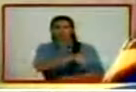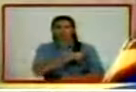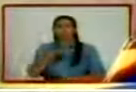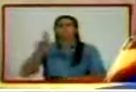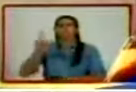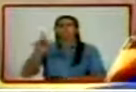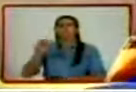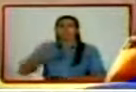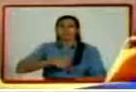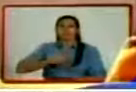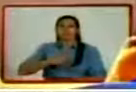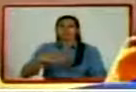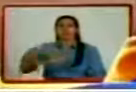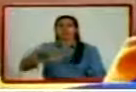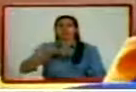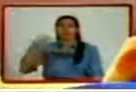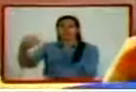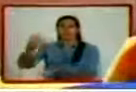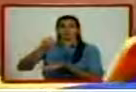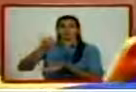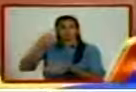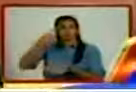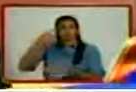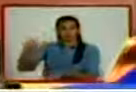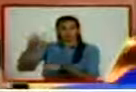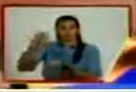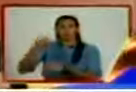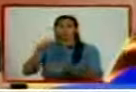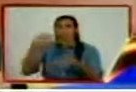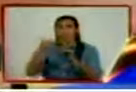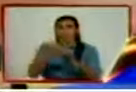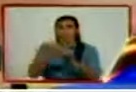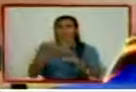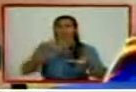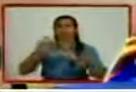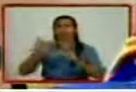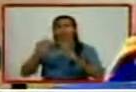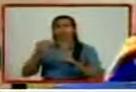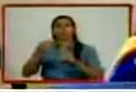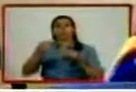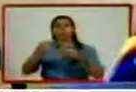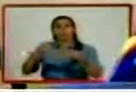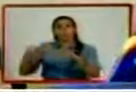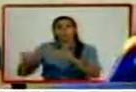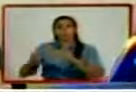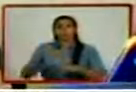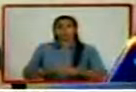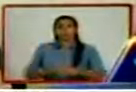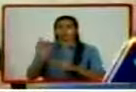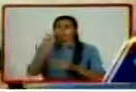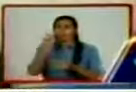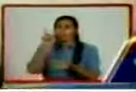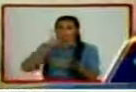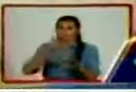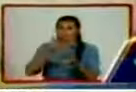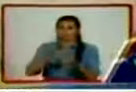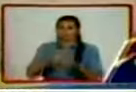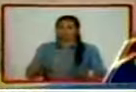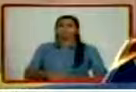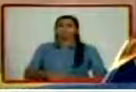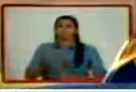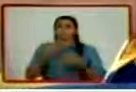Argentina, el premio Rodolfo Walsh, el reconocimiento a su labor por la comunicación popular. Durante su intervención, el mandatario agradeció el